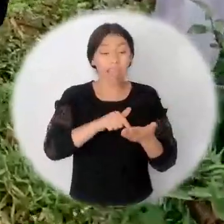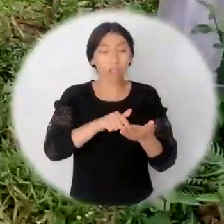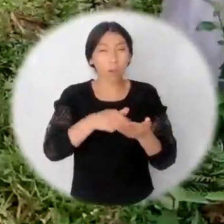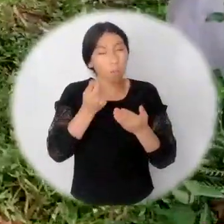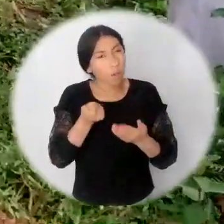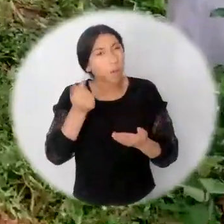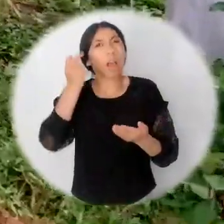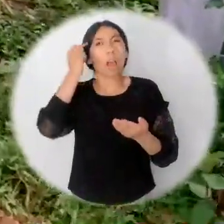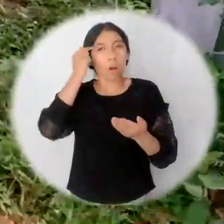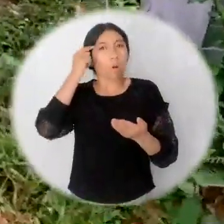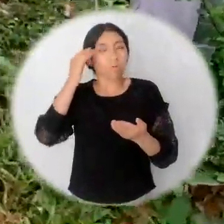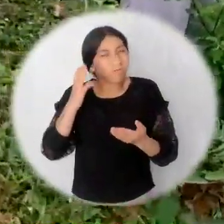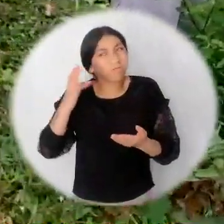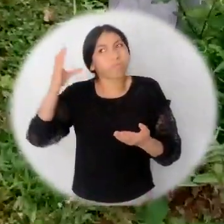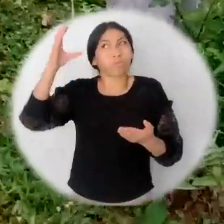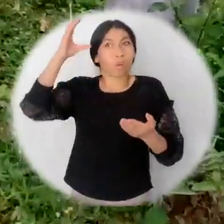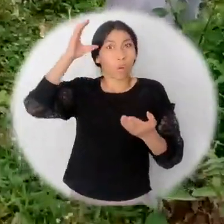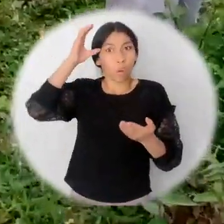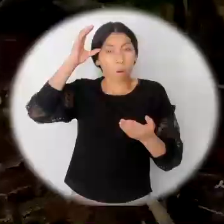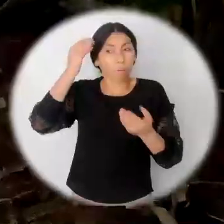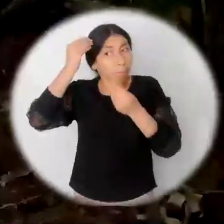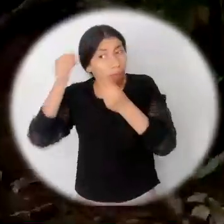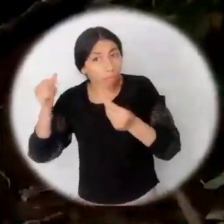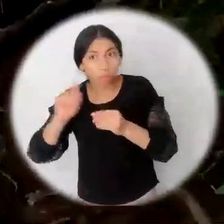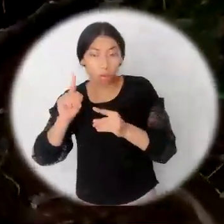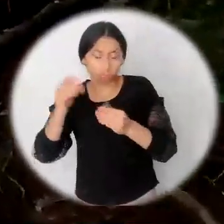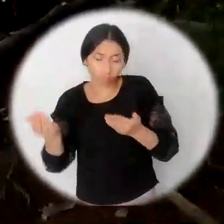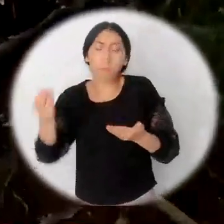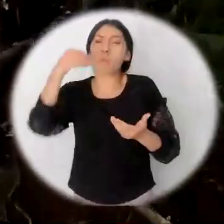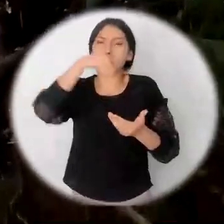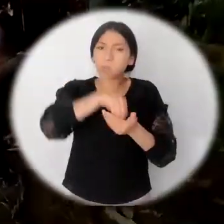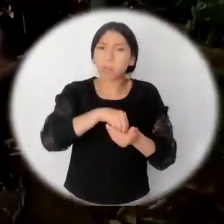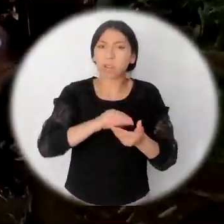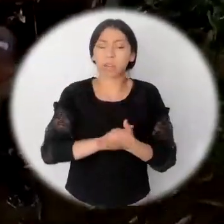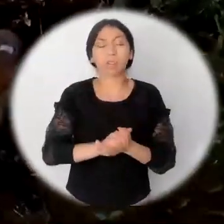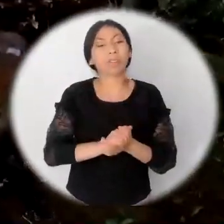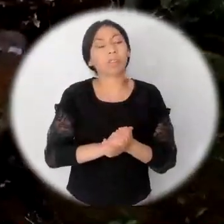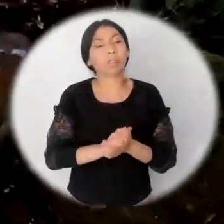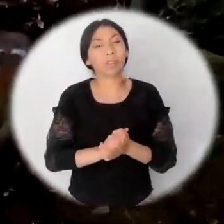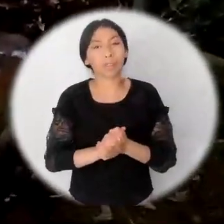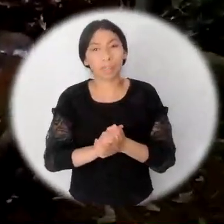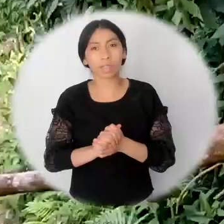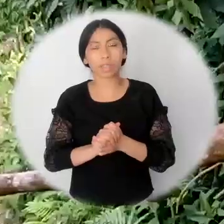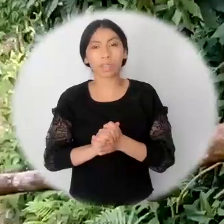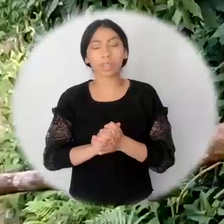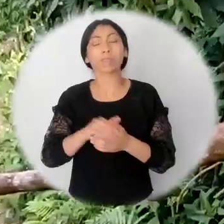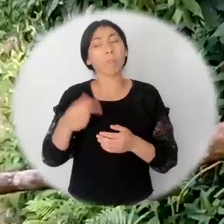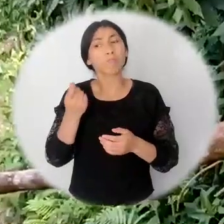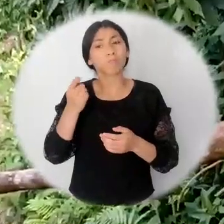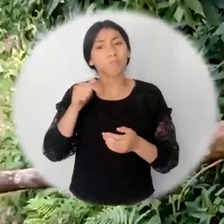la sabiduría ancestral de las comunidades de Chaparrosa, Villa Grande y Nueva Esperanza no se pierda. Este recorrido en el territorio